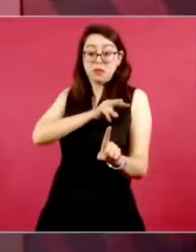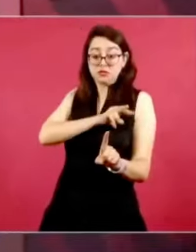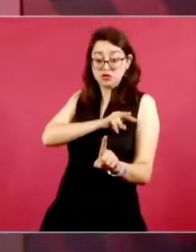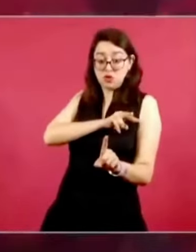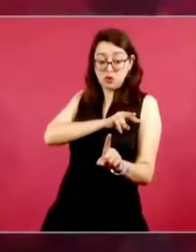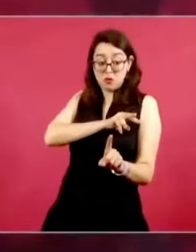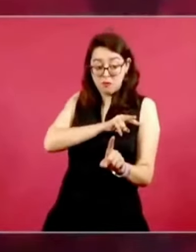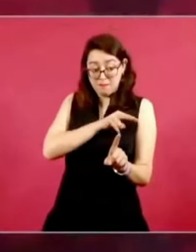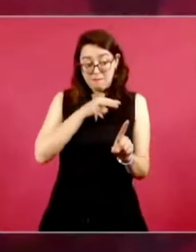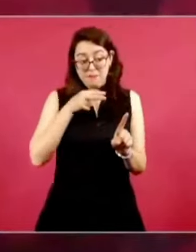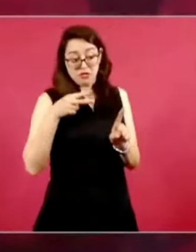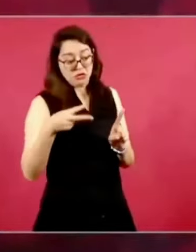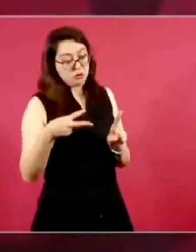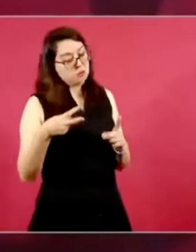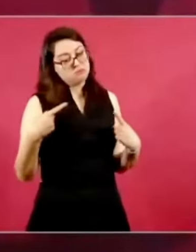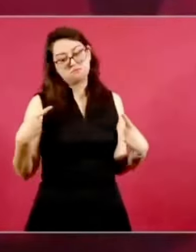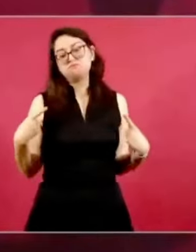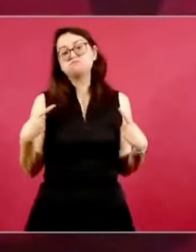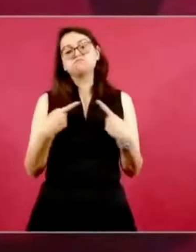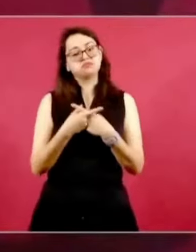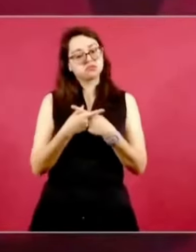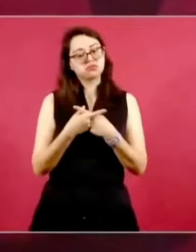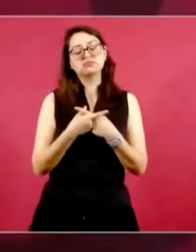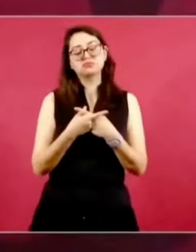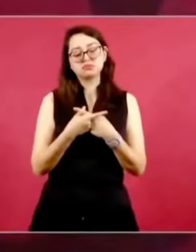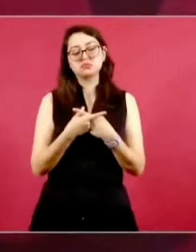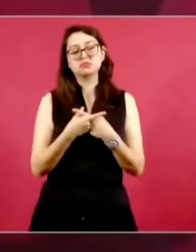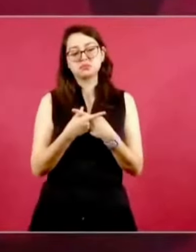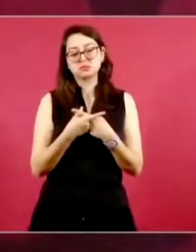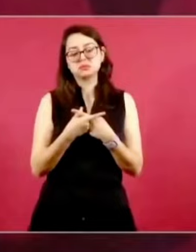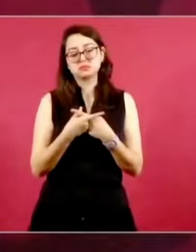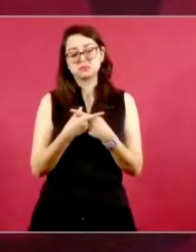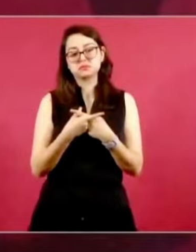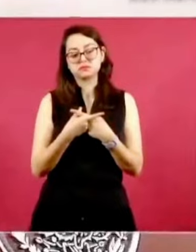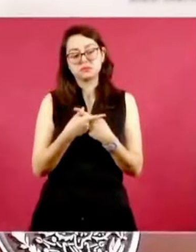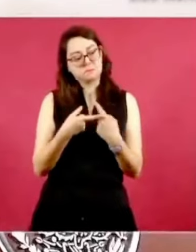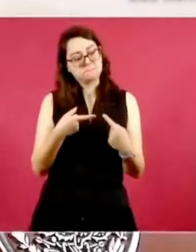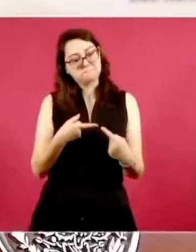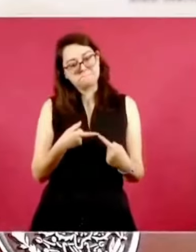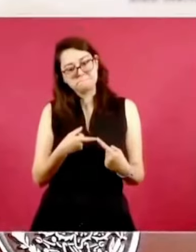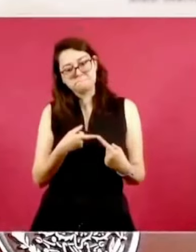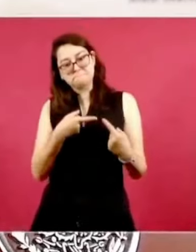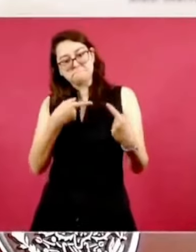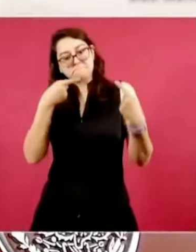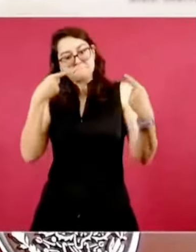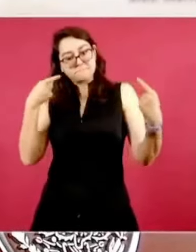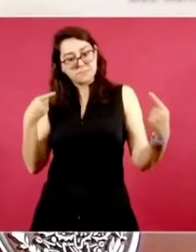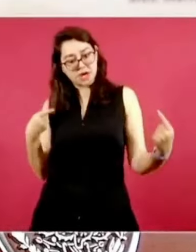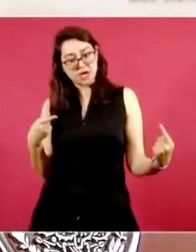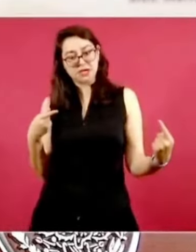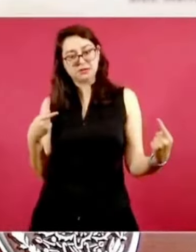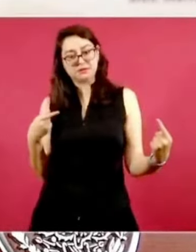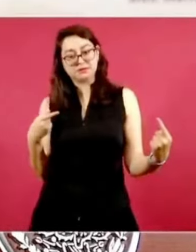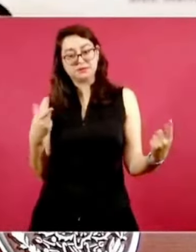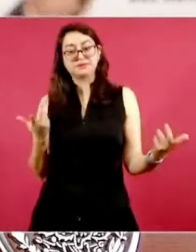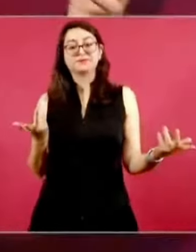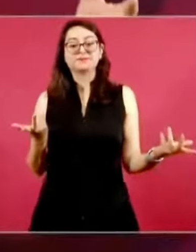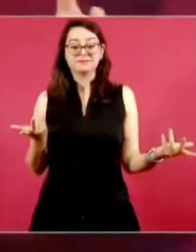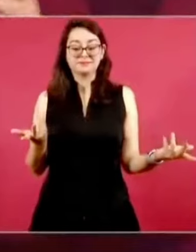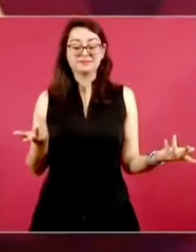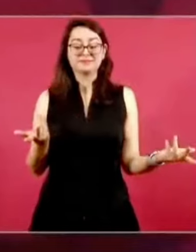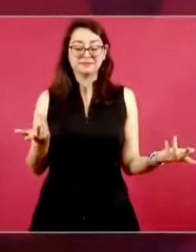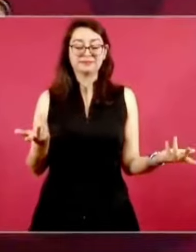de pensar, por eso